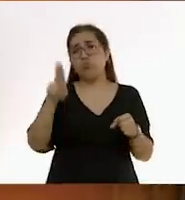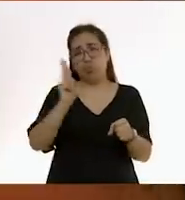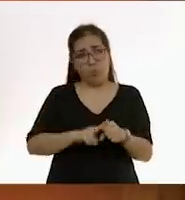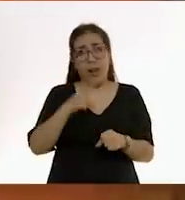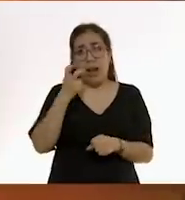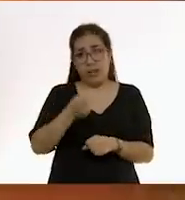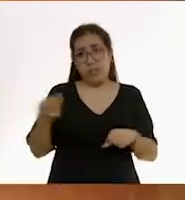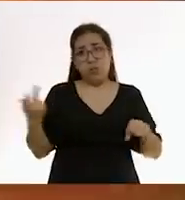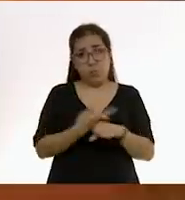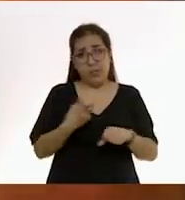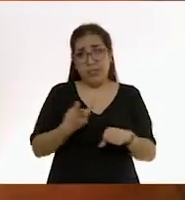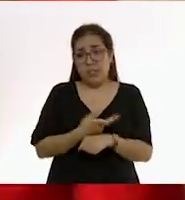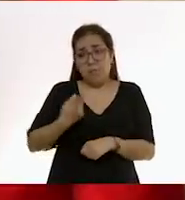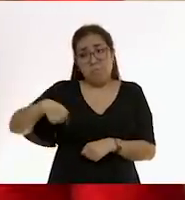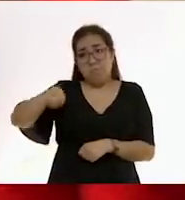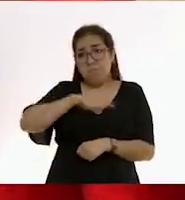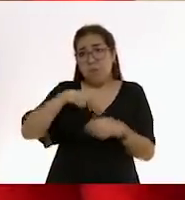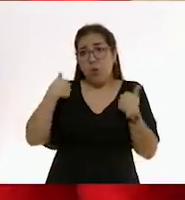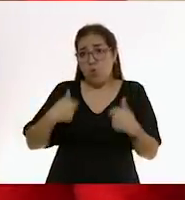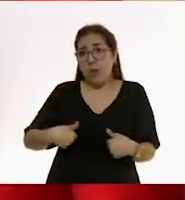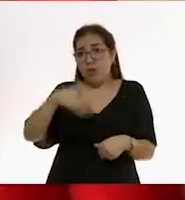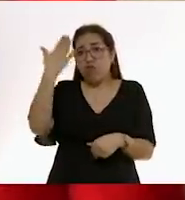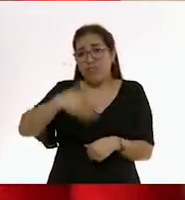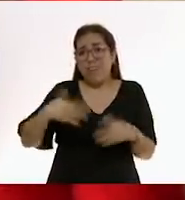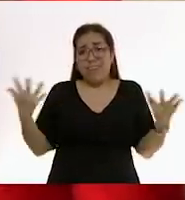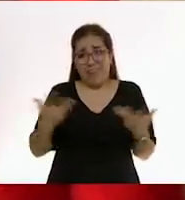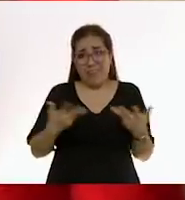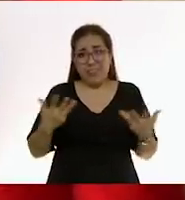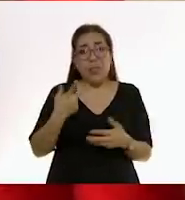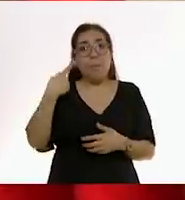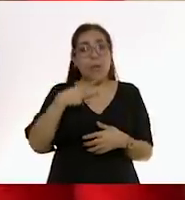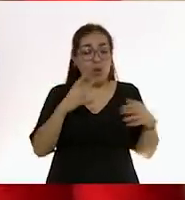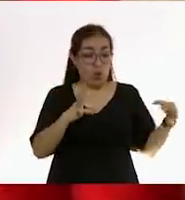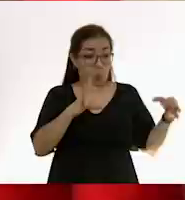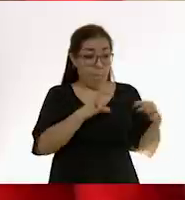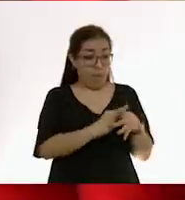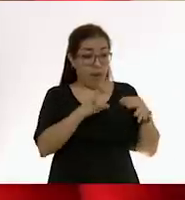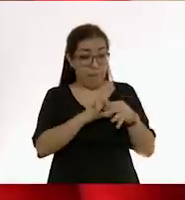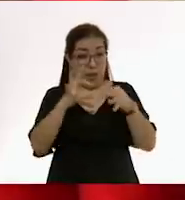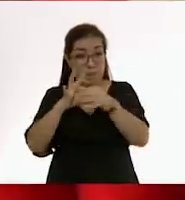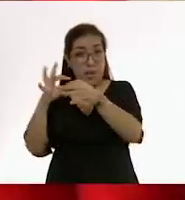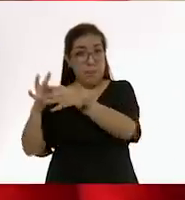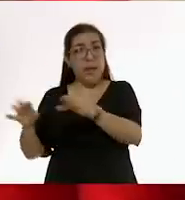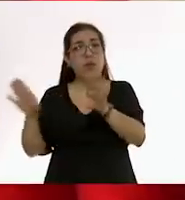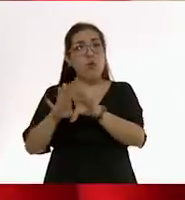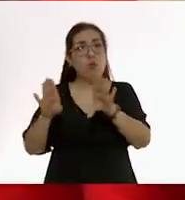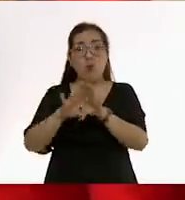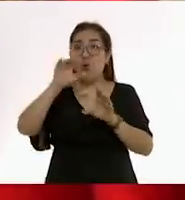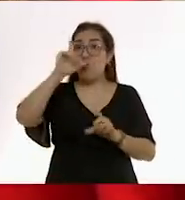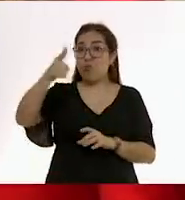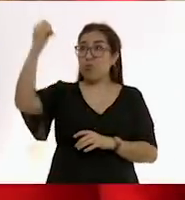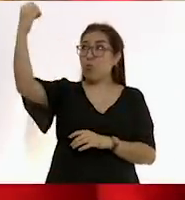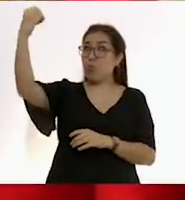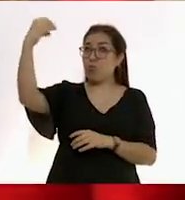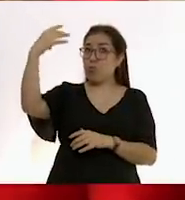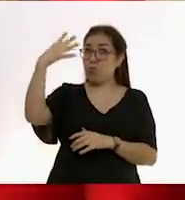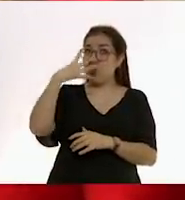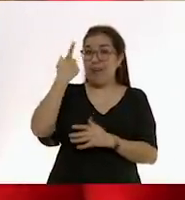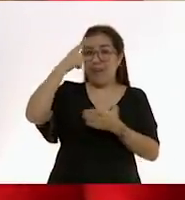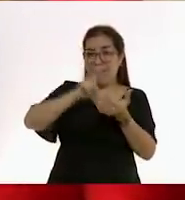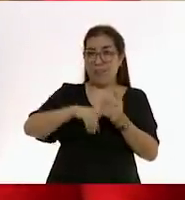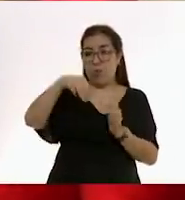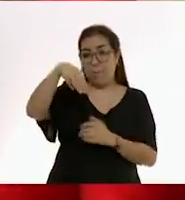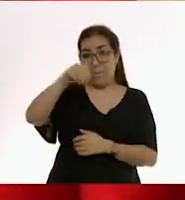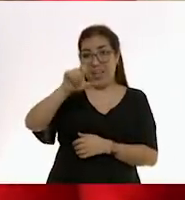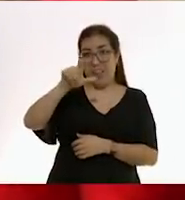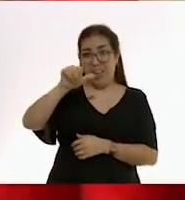alguna manera estamos diseñados para hacer. Curiosamente, lo que hila las fases es la producción de melatonina. Cuando el cerebro secreta melatonina